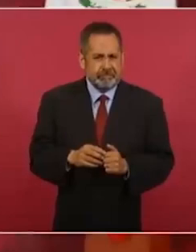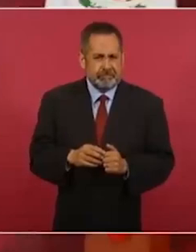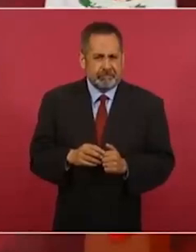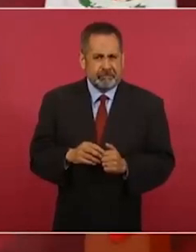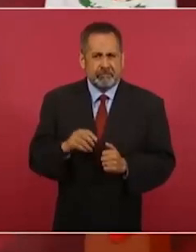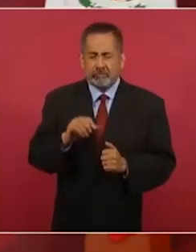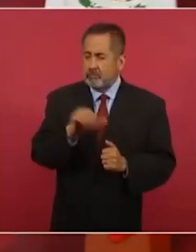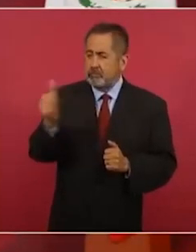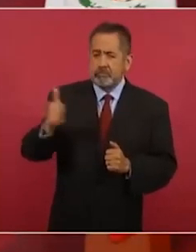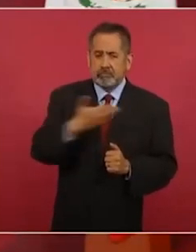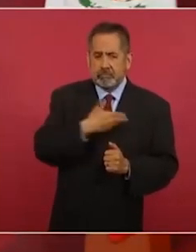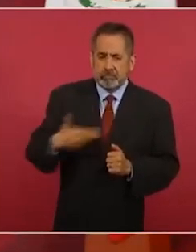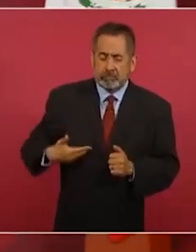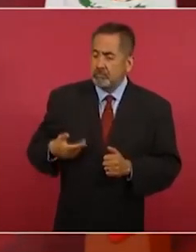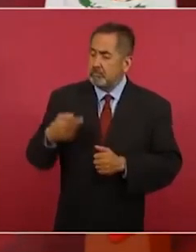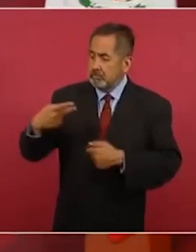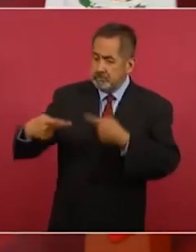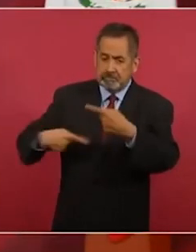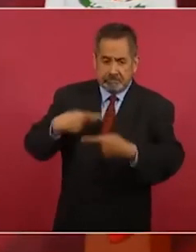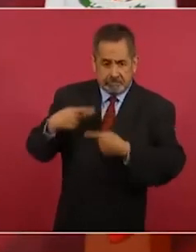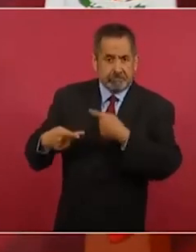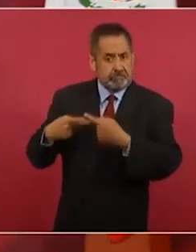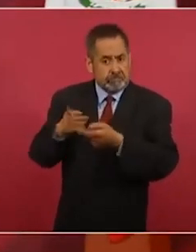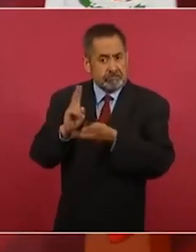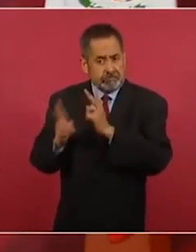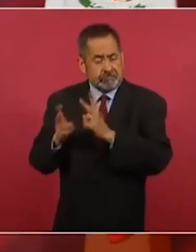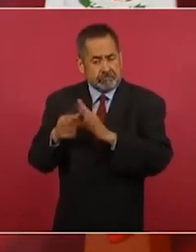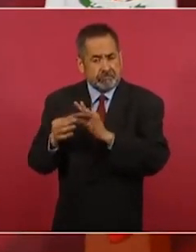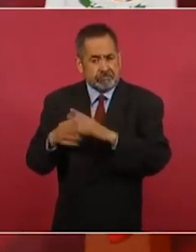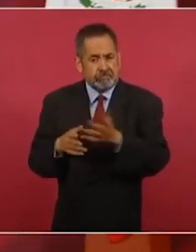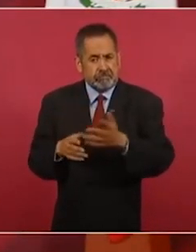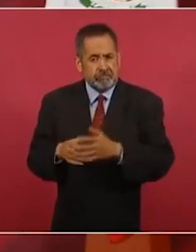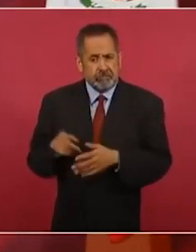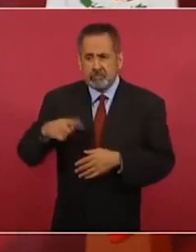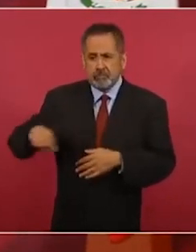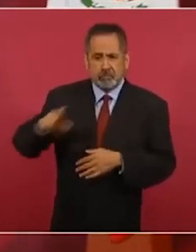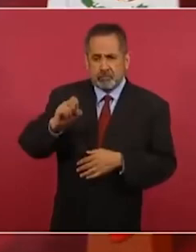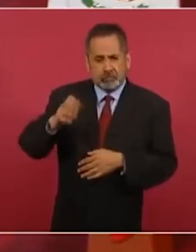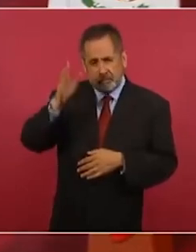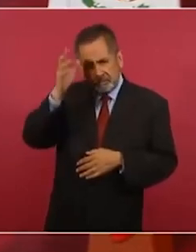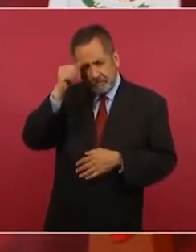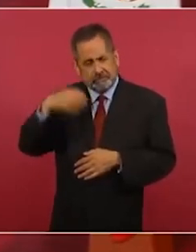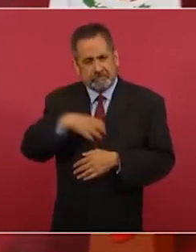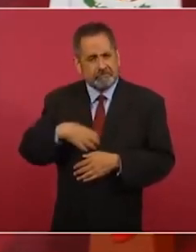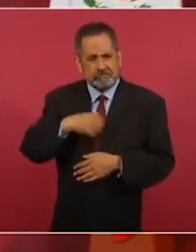otros presidentes ya me habían preguntado que no están contentos,